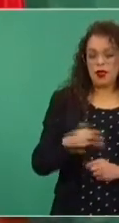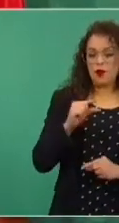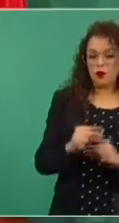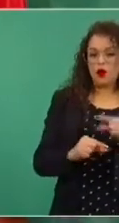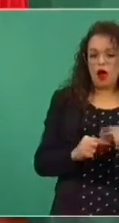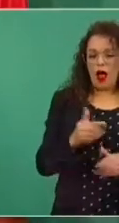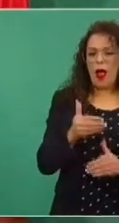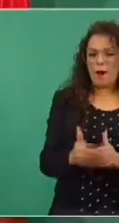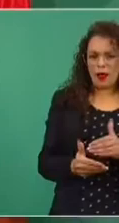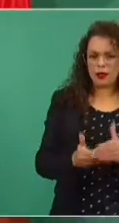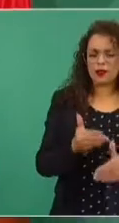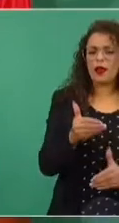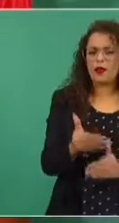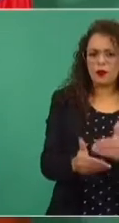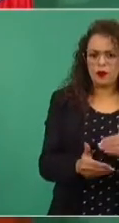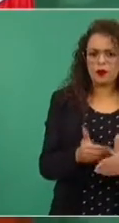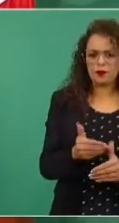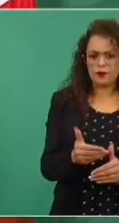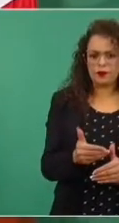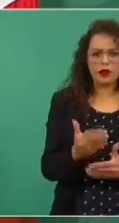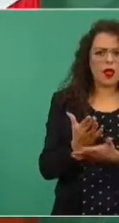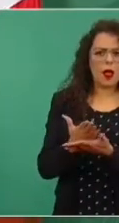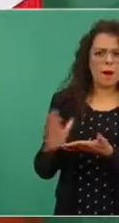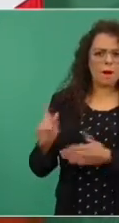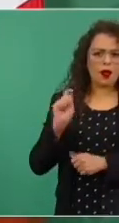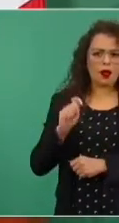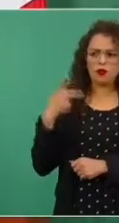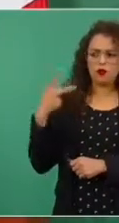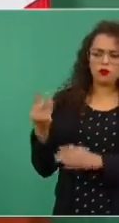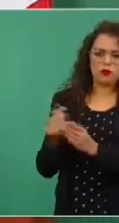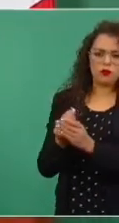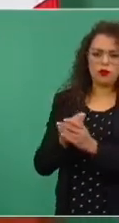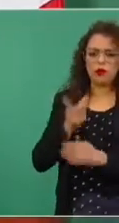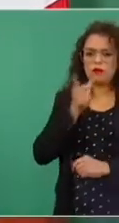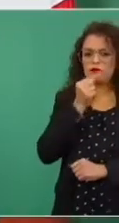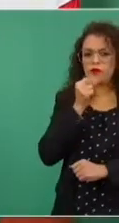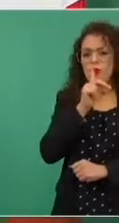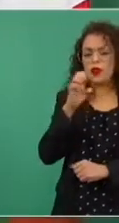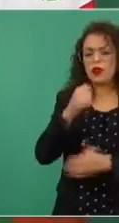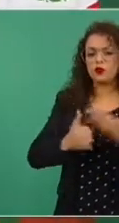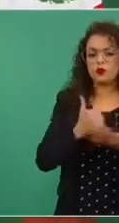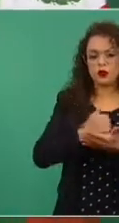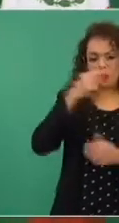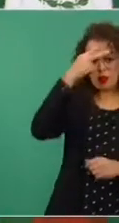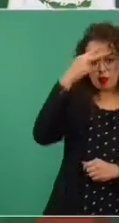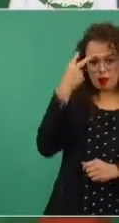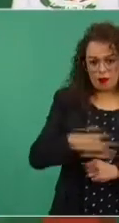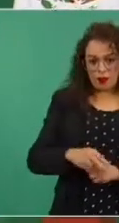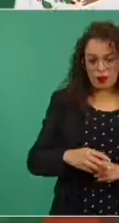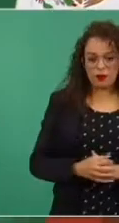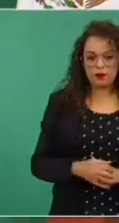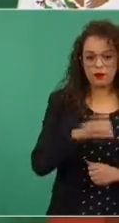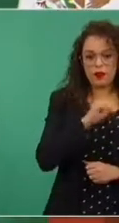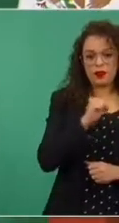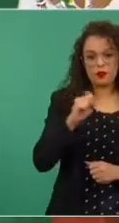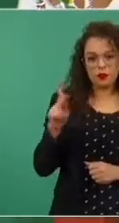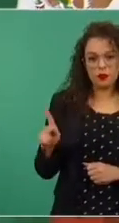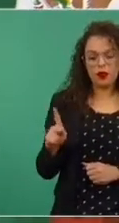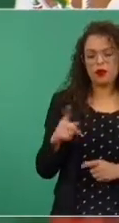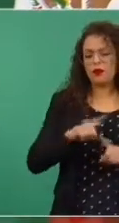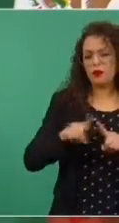de lo que ha hecho la policía de la Ciudad de México, la preventiva, la auxiliar,